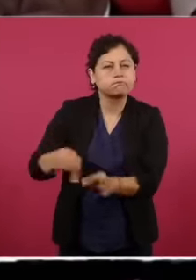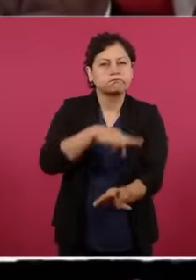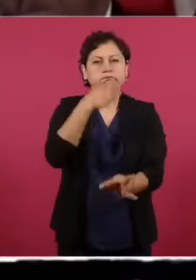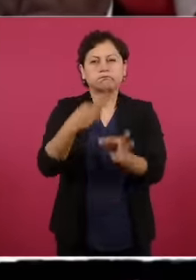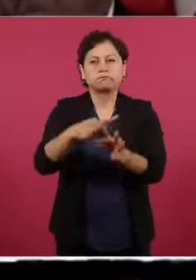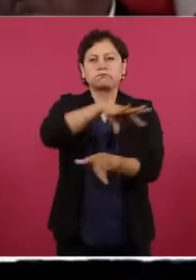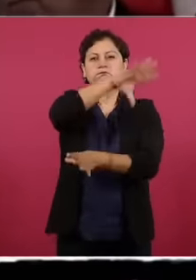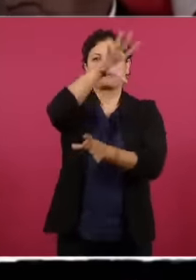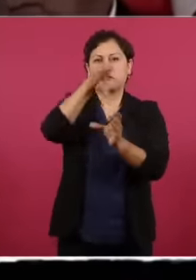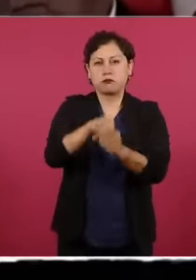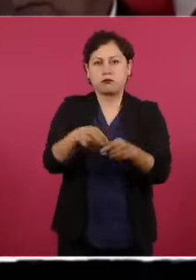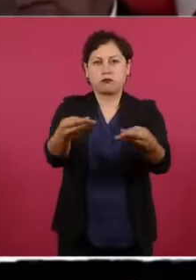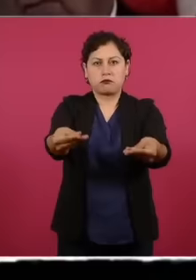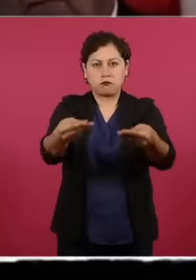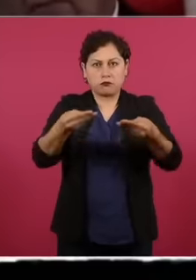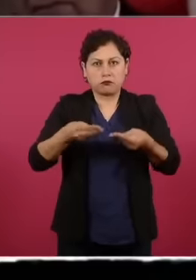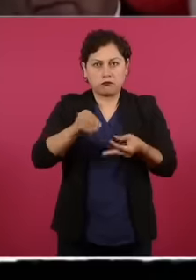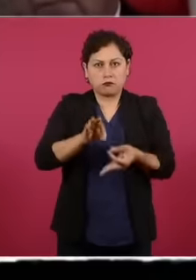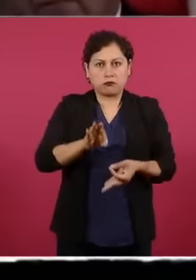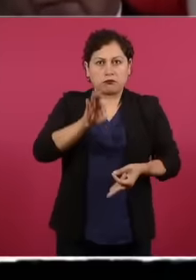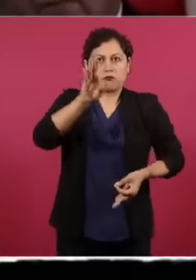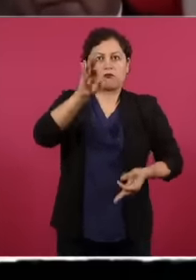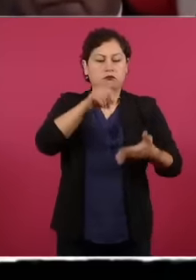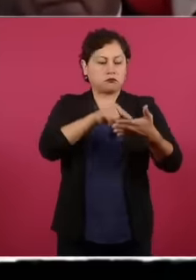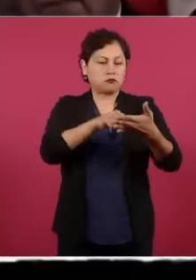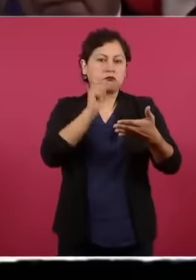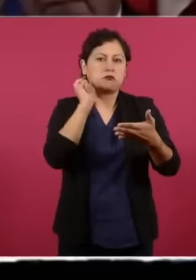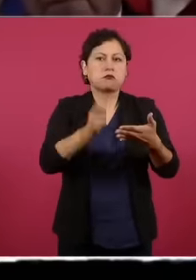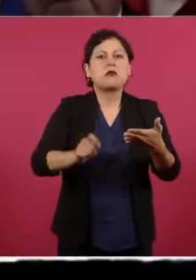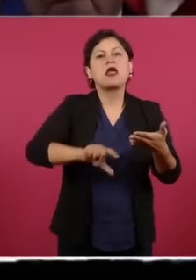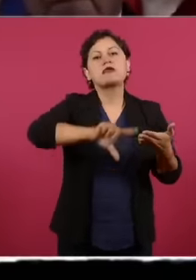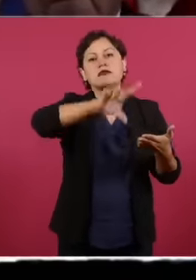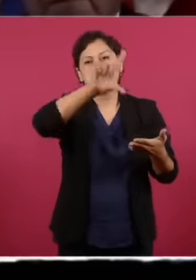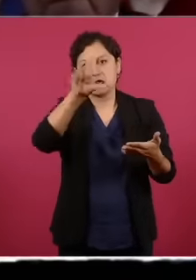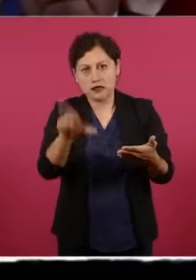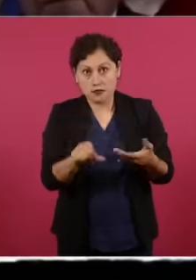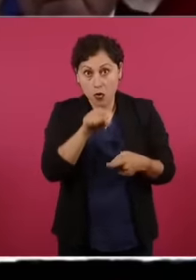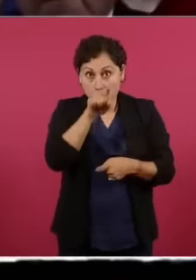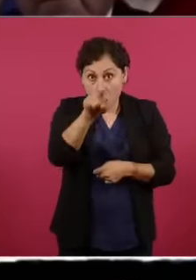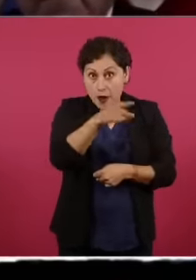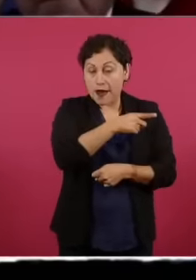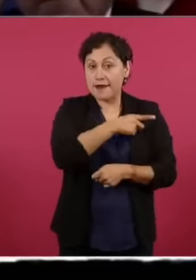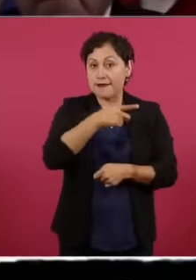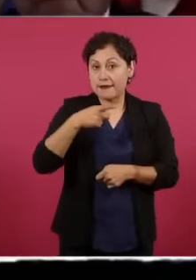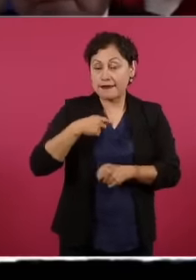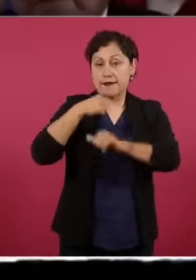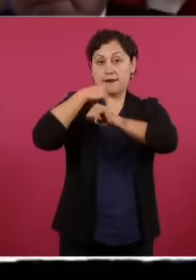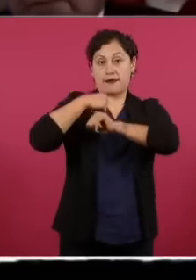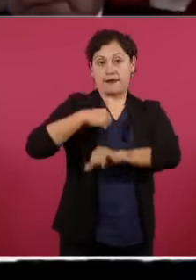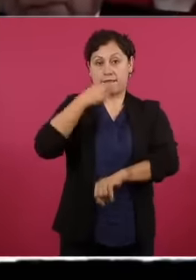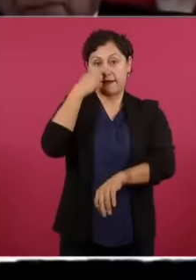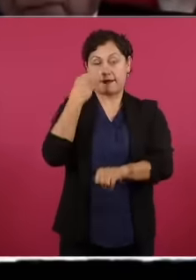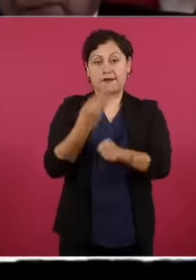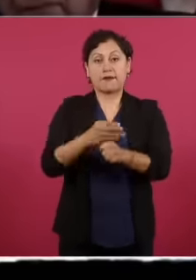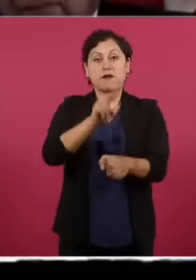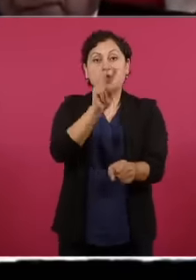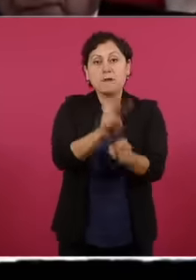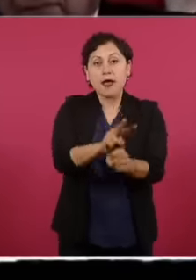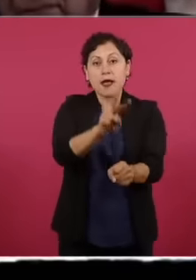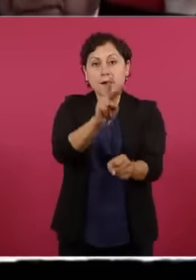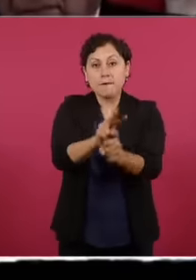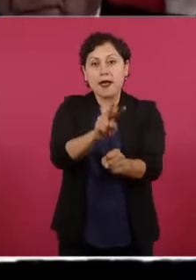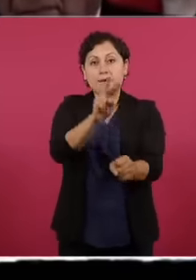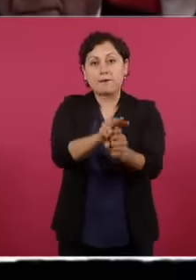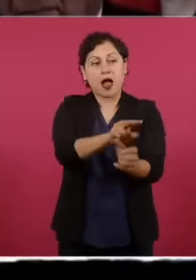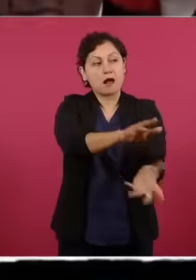y después acompañar y custodiar todos los paquetes electorales hasta que